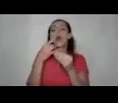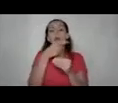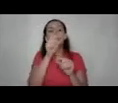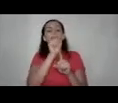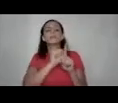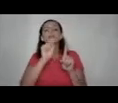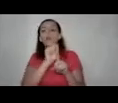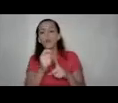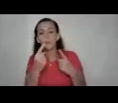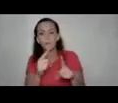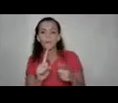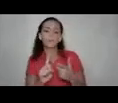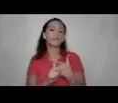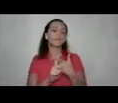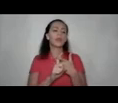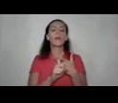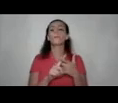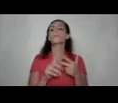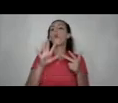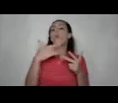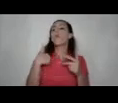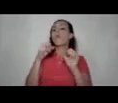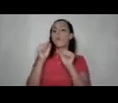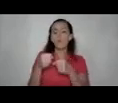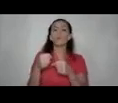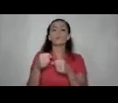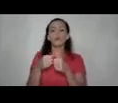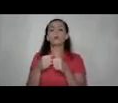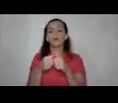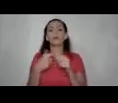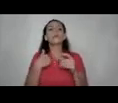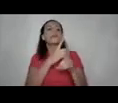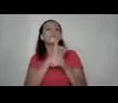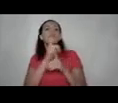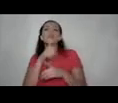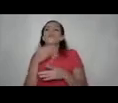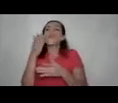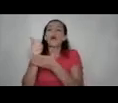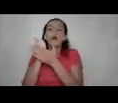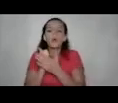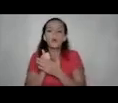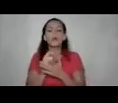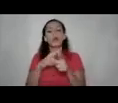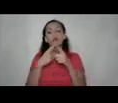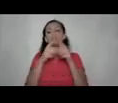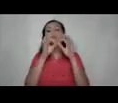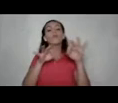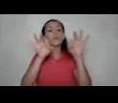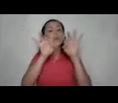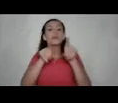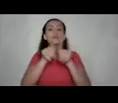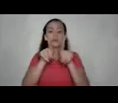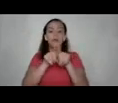ante este caso en particular cómo me puedo defender a quién puedo acudir entonces es importante también que tengamos